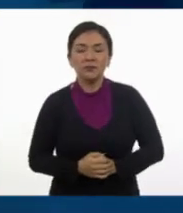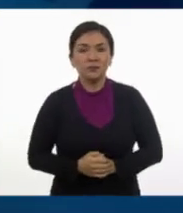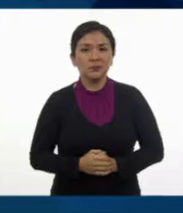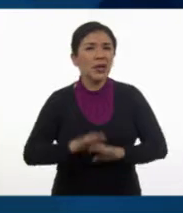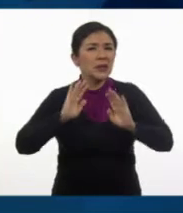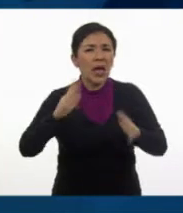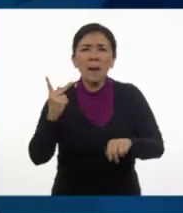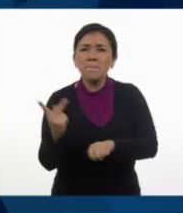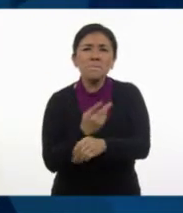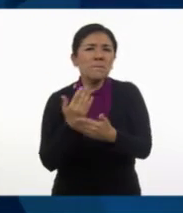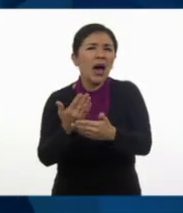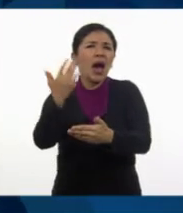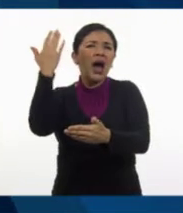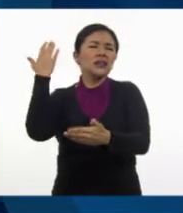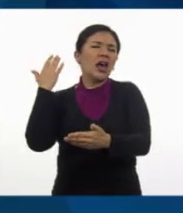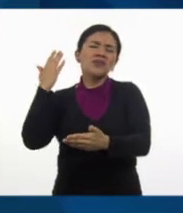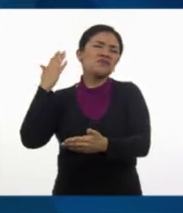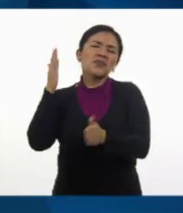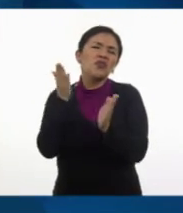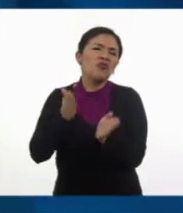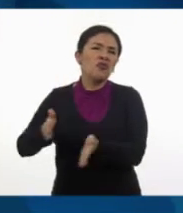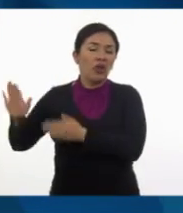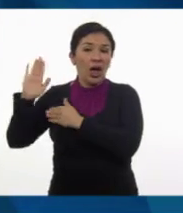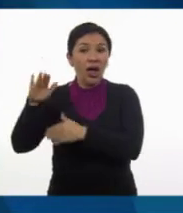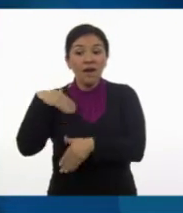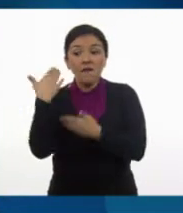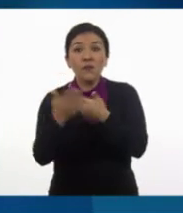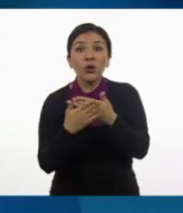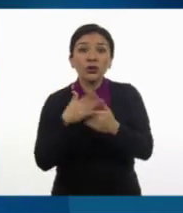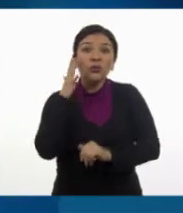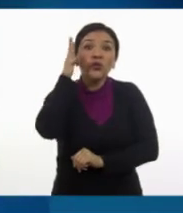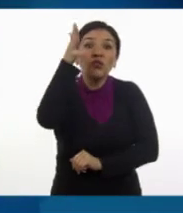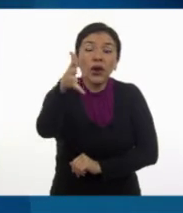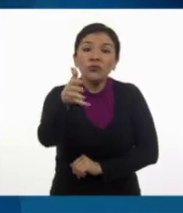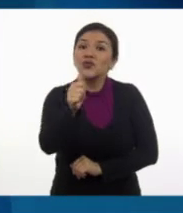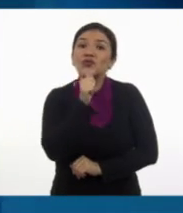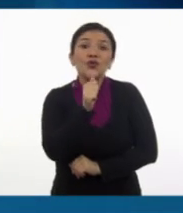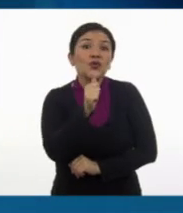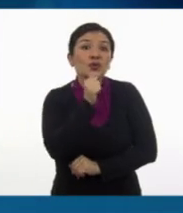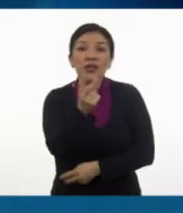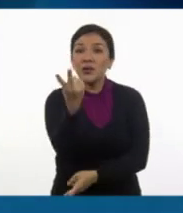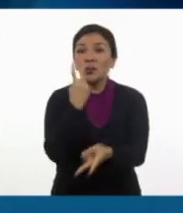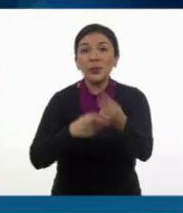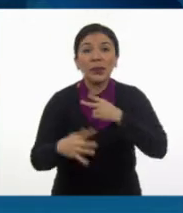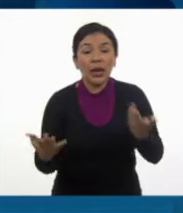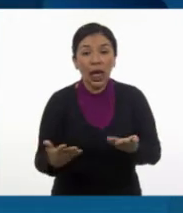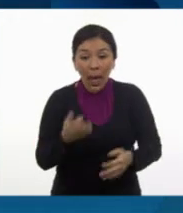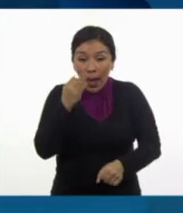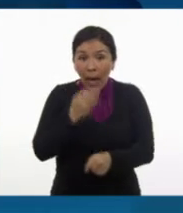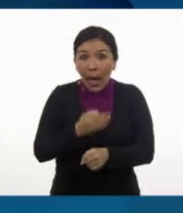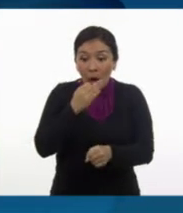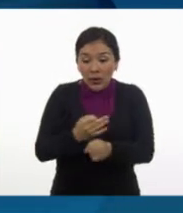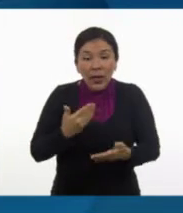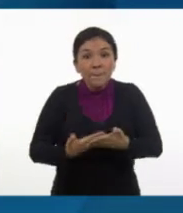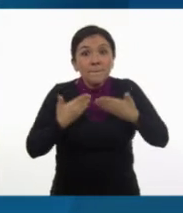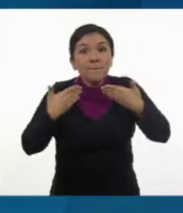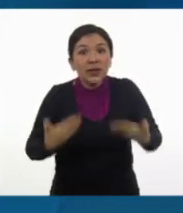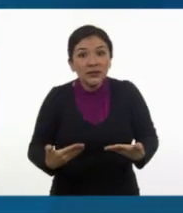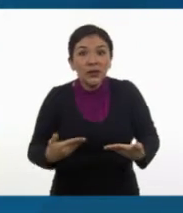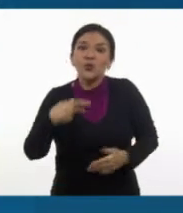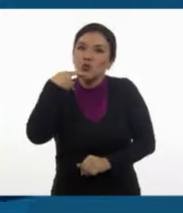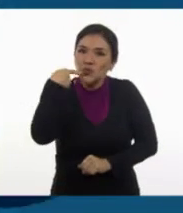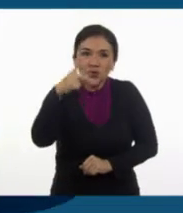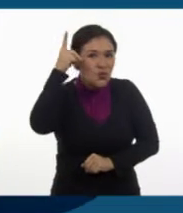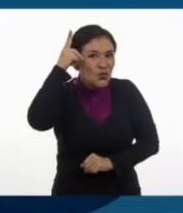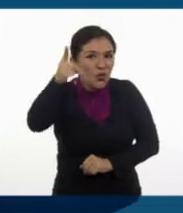pasado ha oído, lo que esperas está ausente, pero el presente es